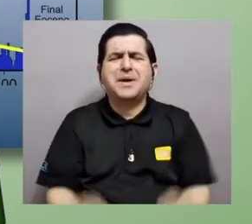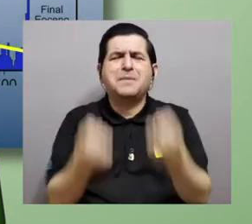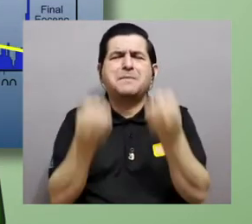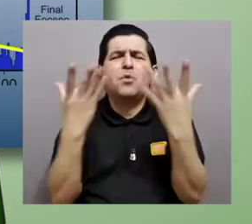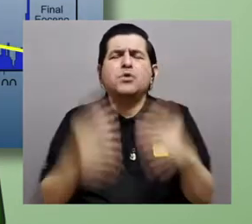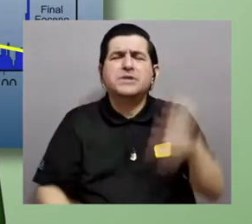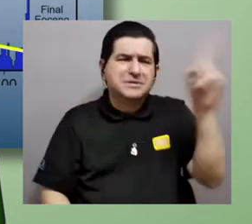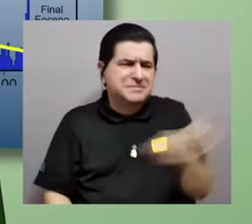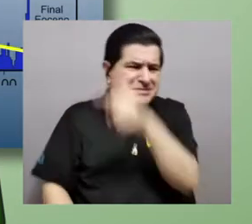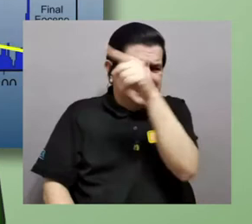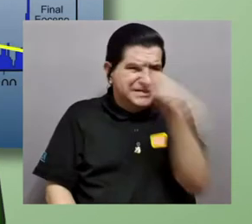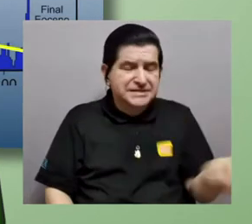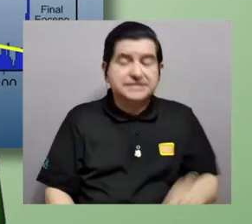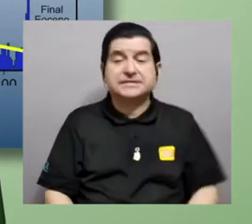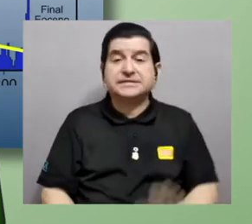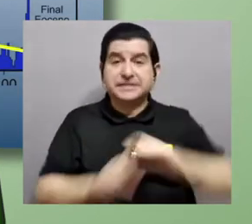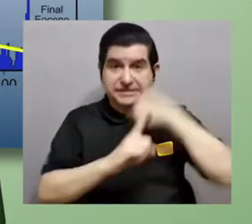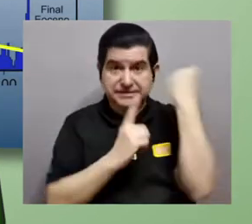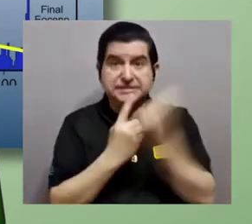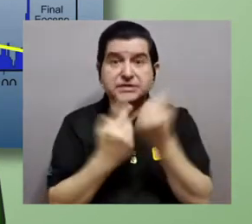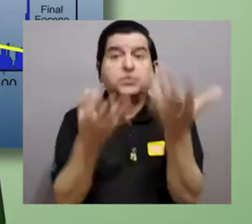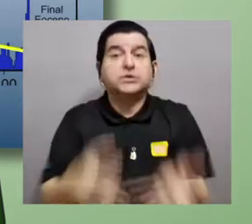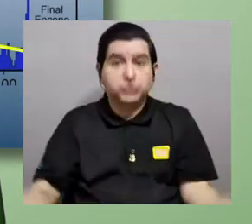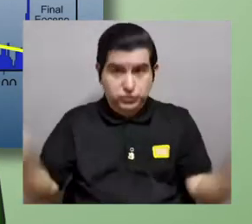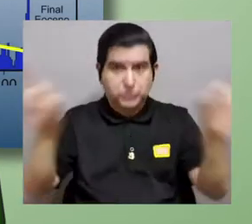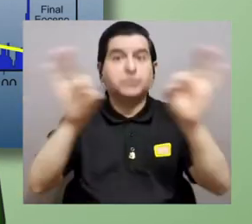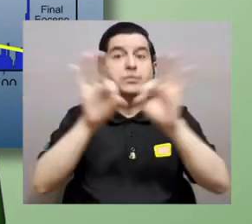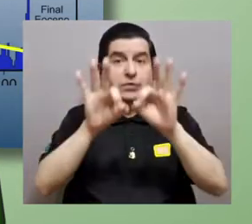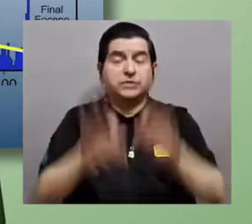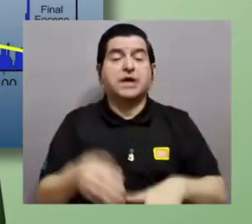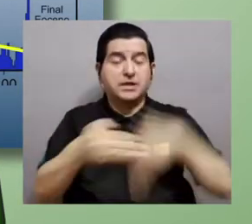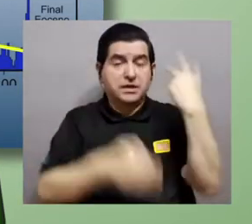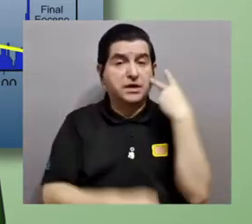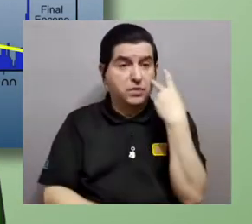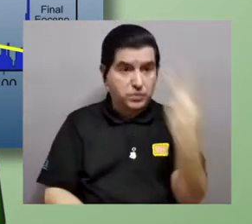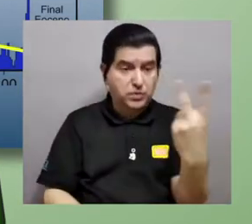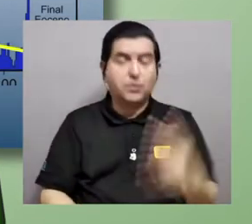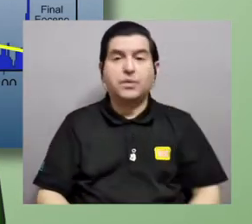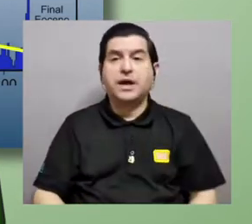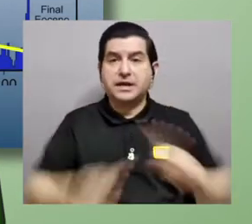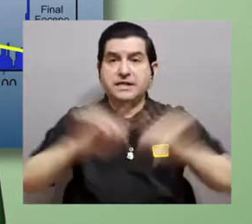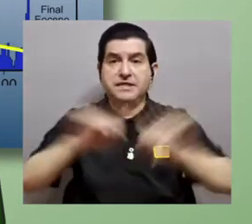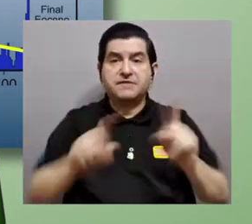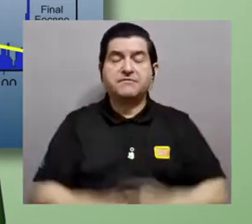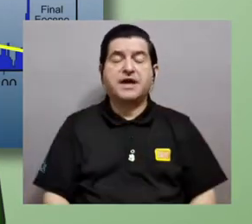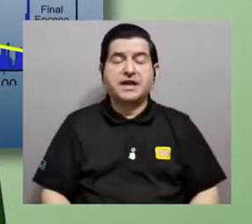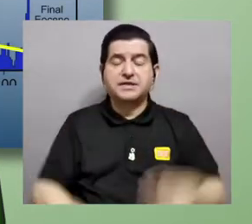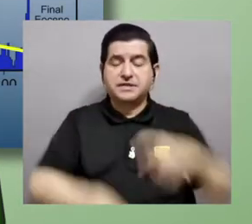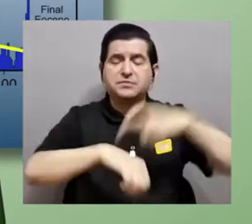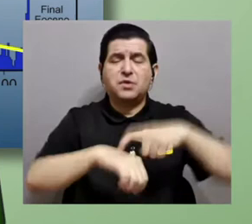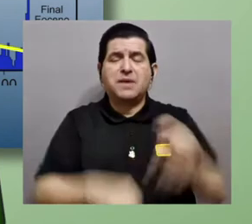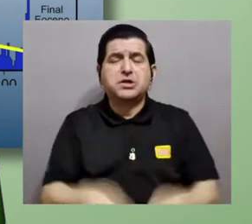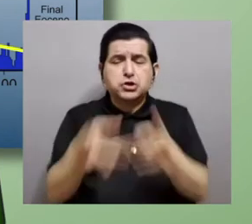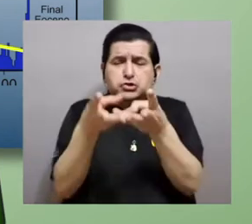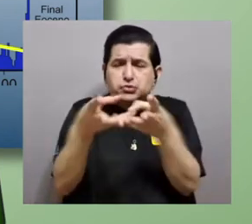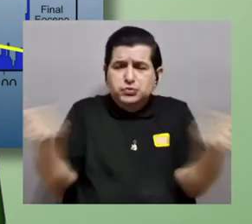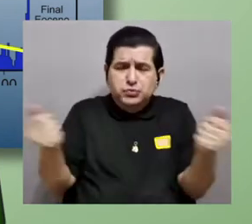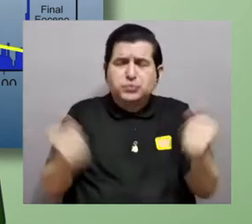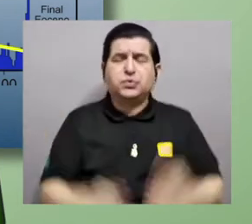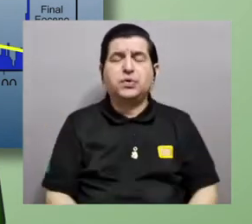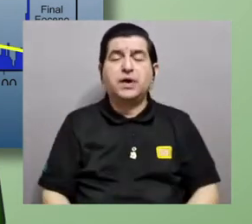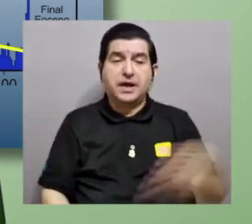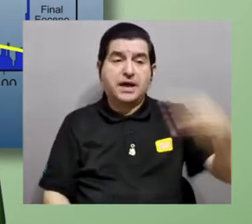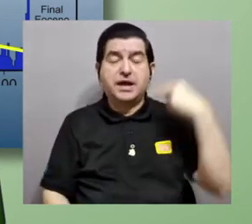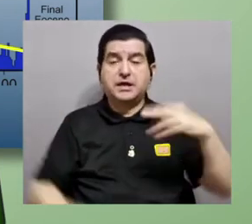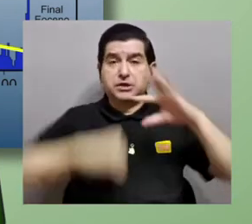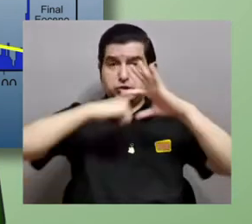masiva. Dije que las extinciones son eventos muy importantes y vamos ahorita a ver que hay varios eventos de extinción en la historia de